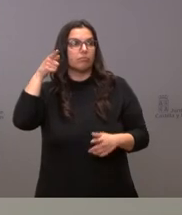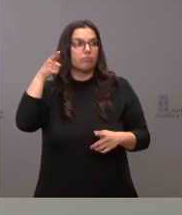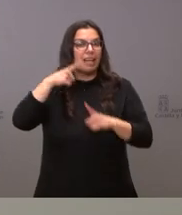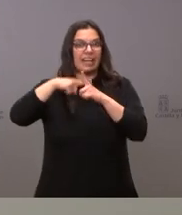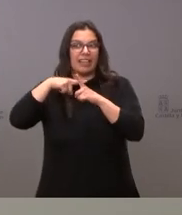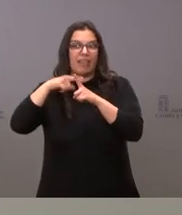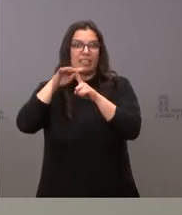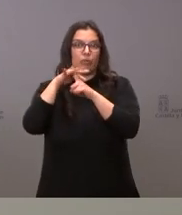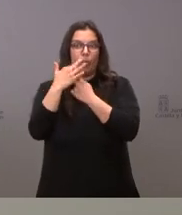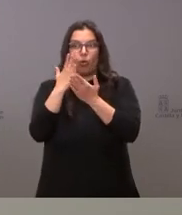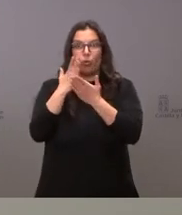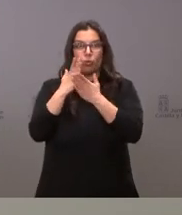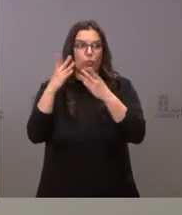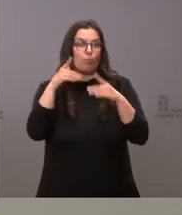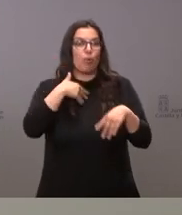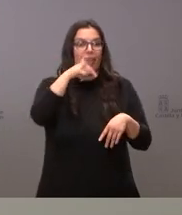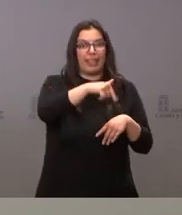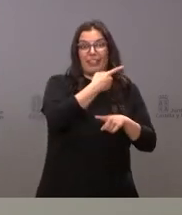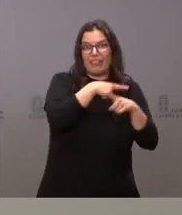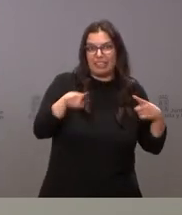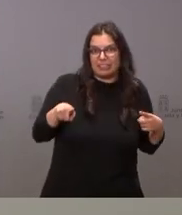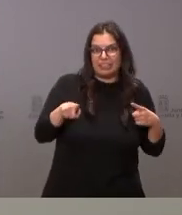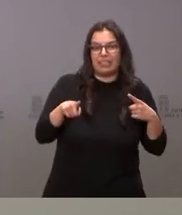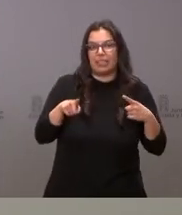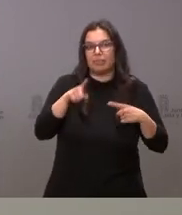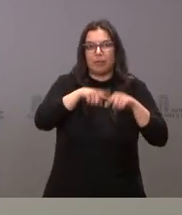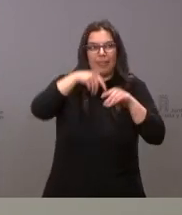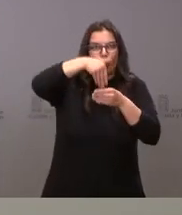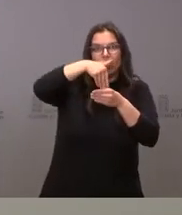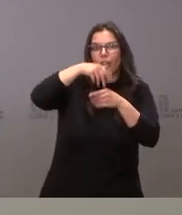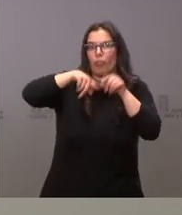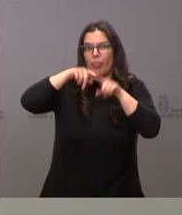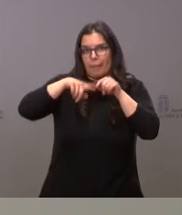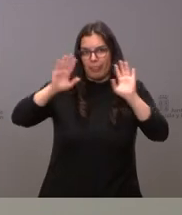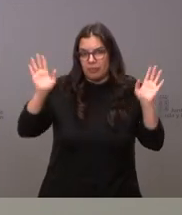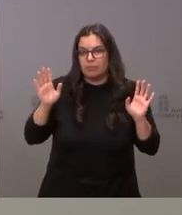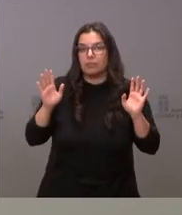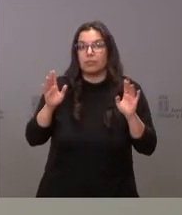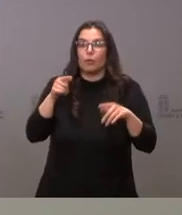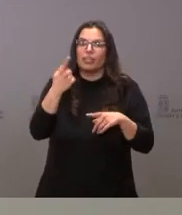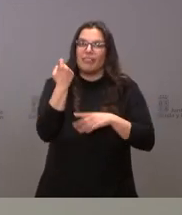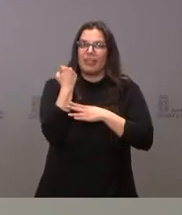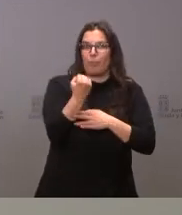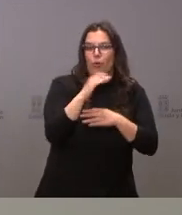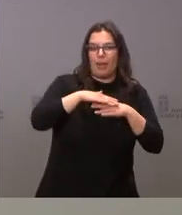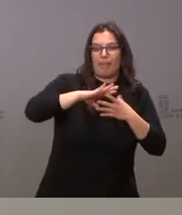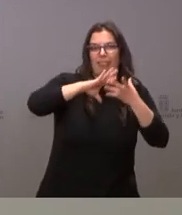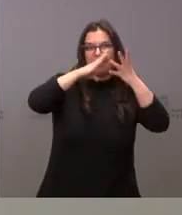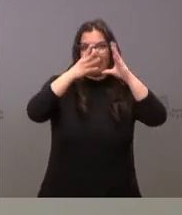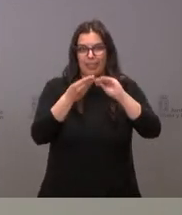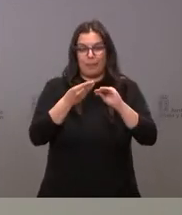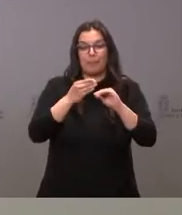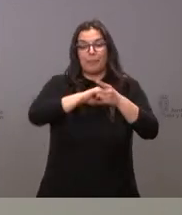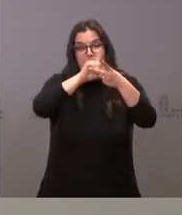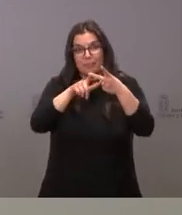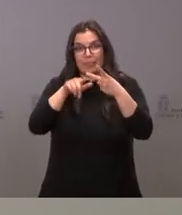nivel de circunstancias de curso no coincidan con las que venía obteniendo en su lugar de origen en este caso Ucrania pues requiere un apoyo específico y en segundo lugar lo que tiene que ver